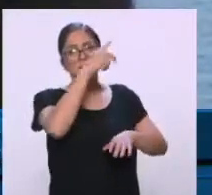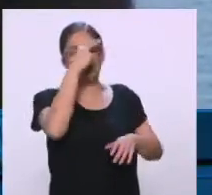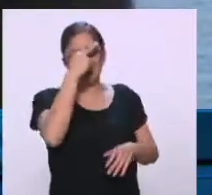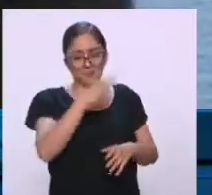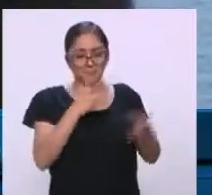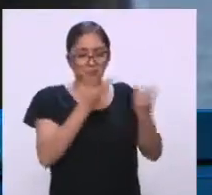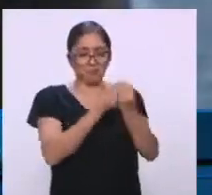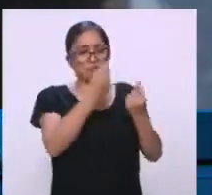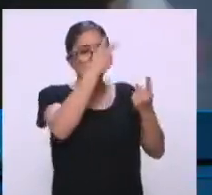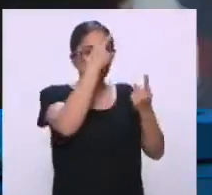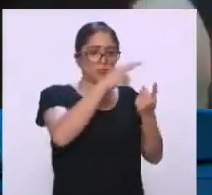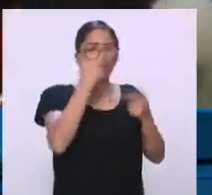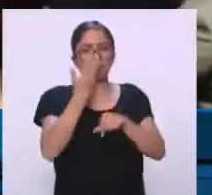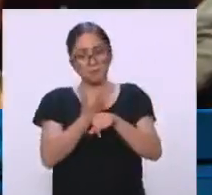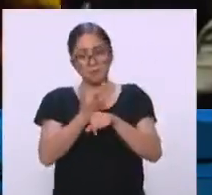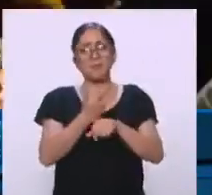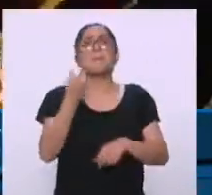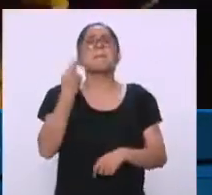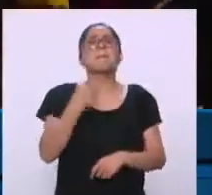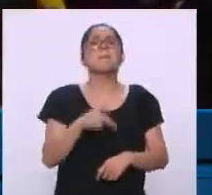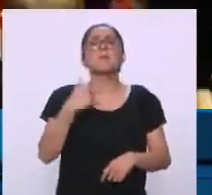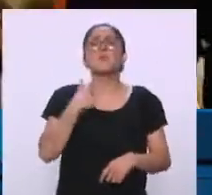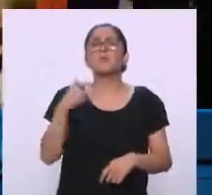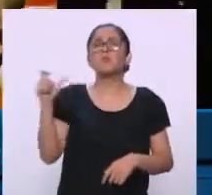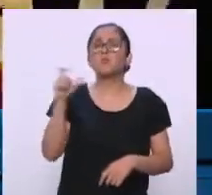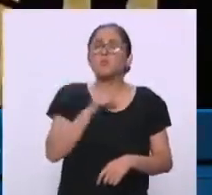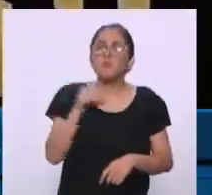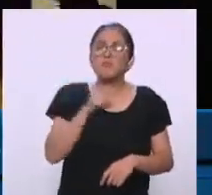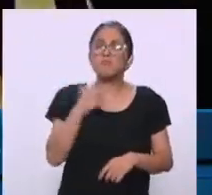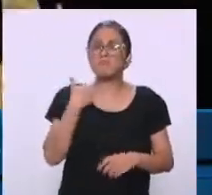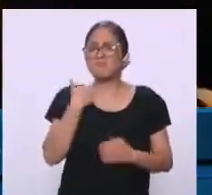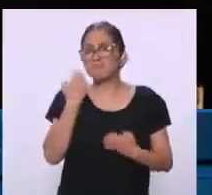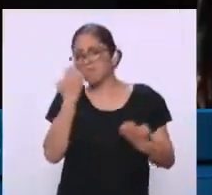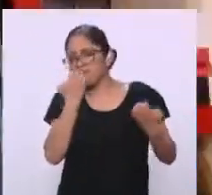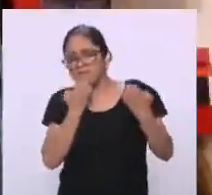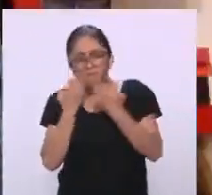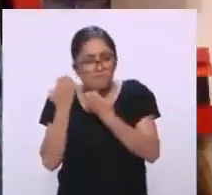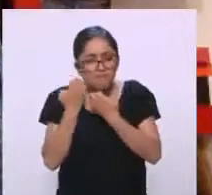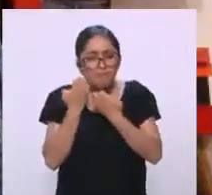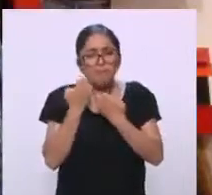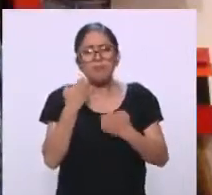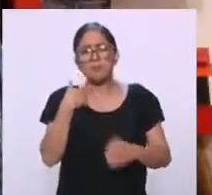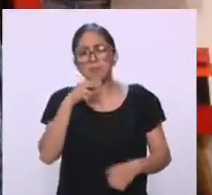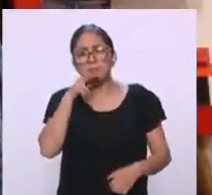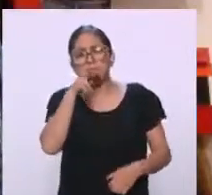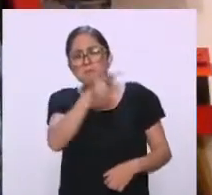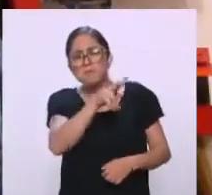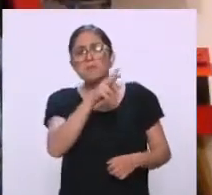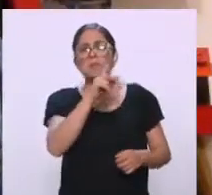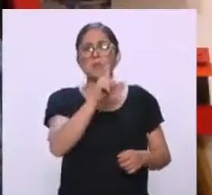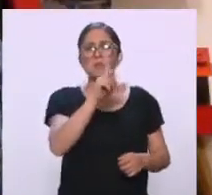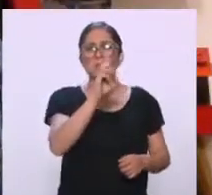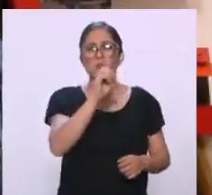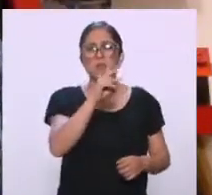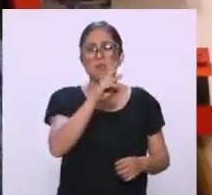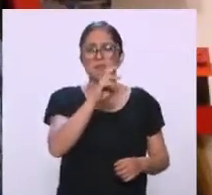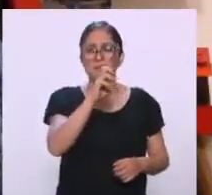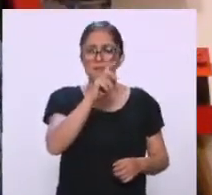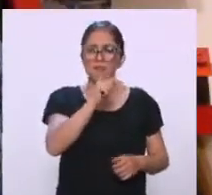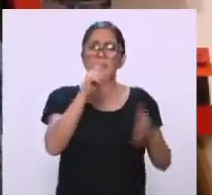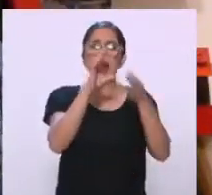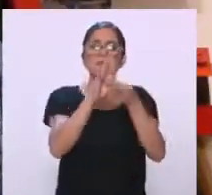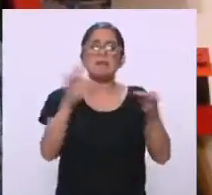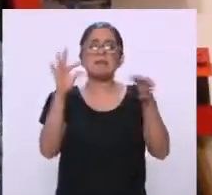a mí me resultó muy sorprendente, fue que después de que salió este supuesto reportaje de Loret de Mola, hubo